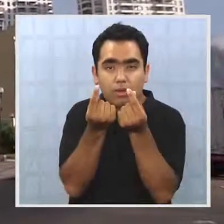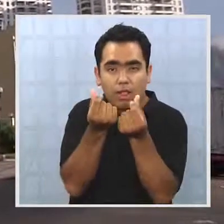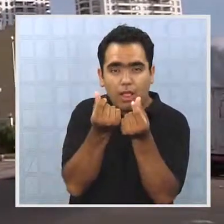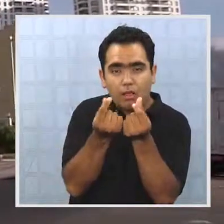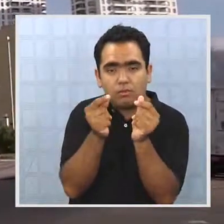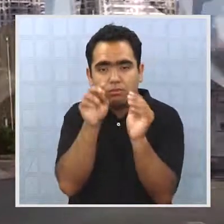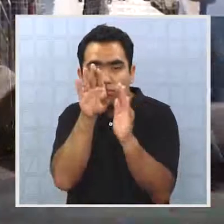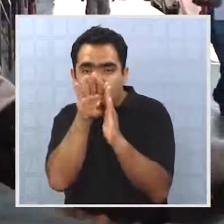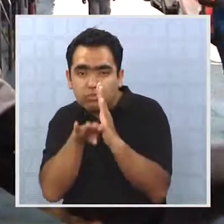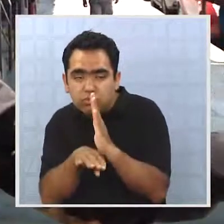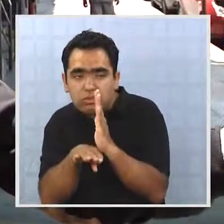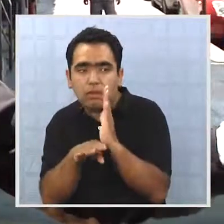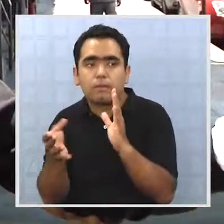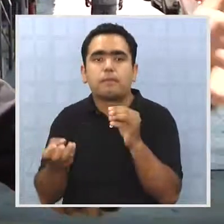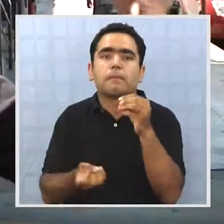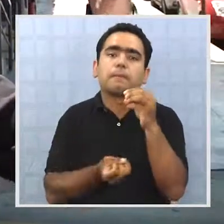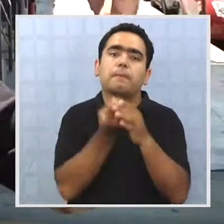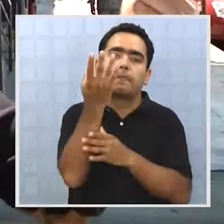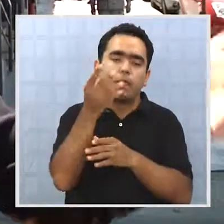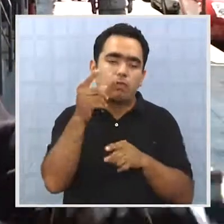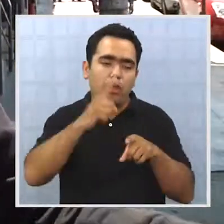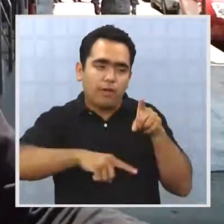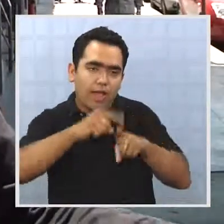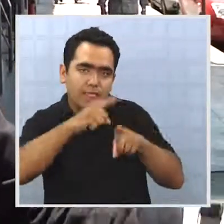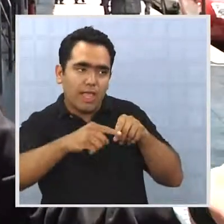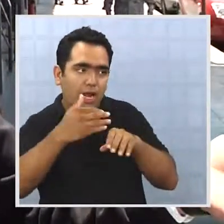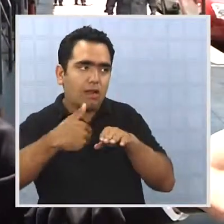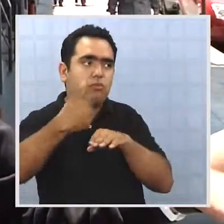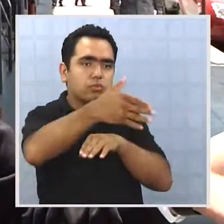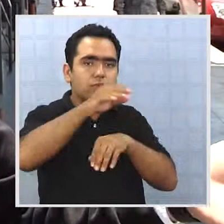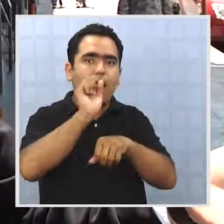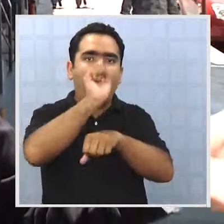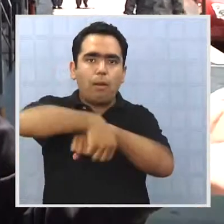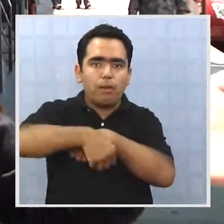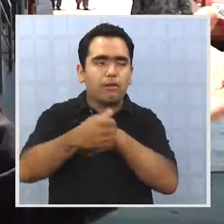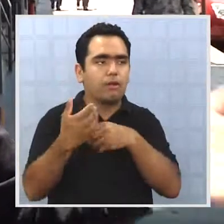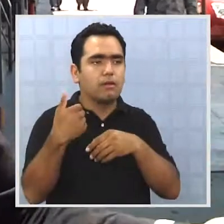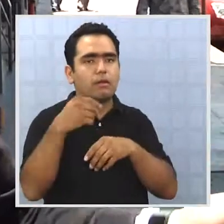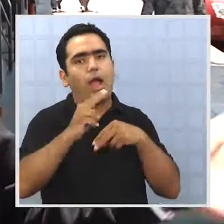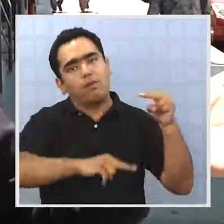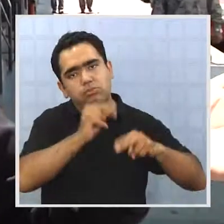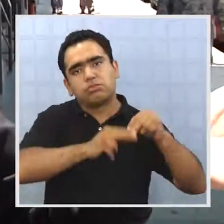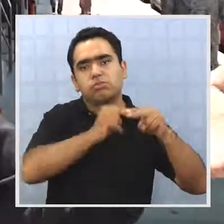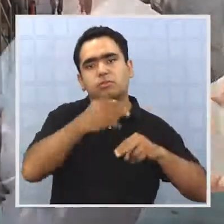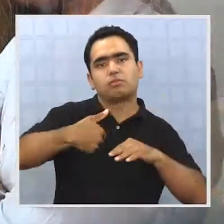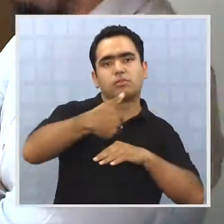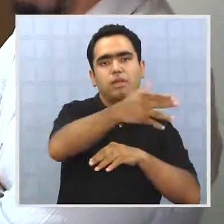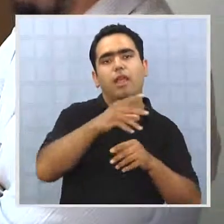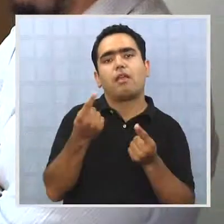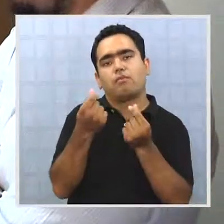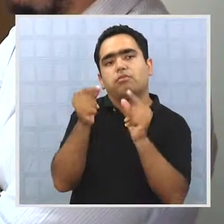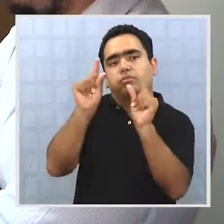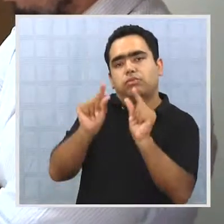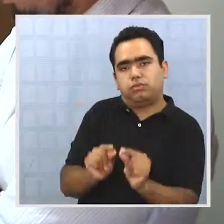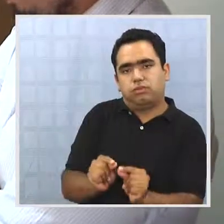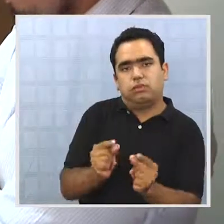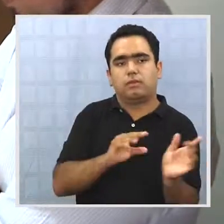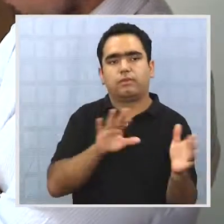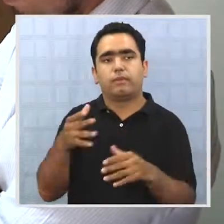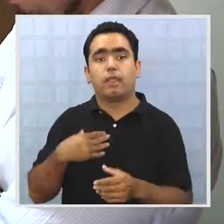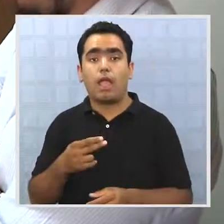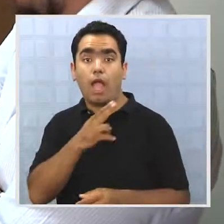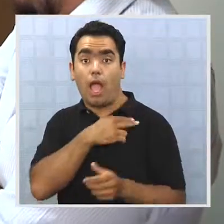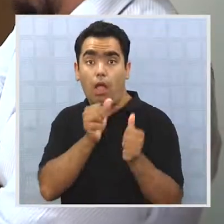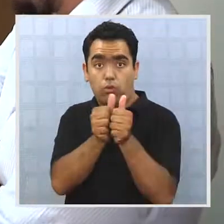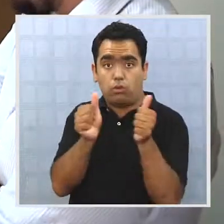bajar estos costos, es incluir estas nuevas áreas, tramitar luego el plano regulador comunal, que lleva más de 20 años, ¿no es cierto?, de trámite. Para la autoridad,